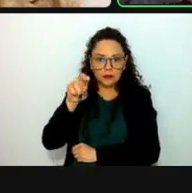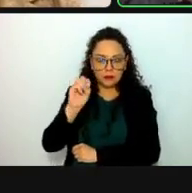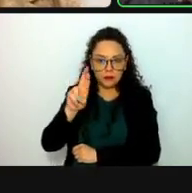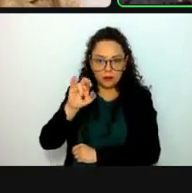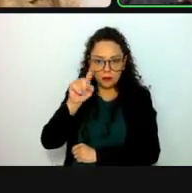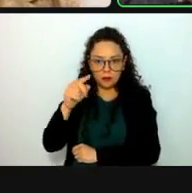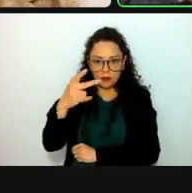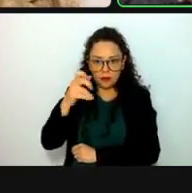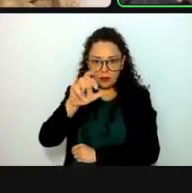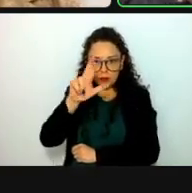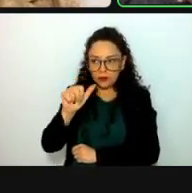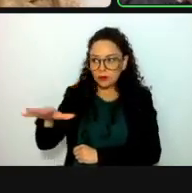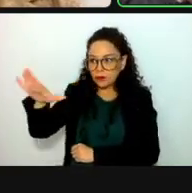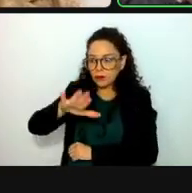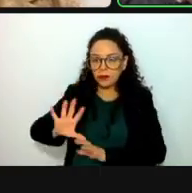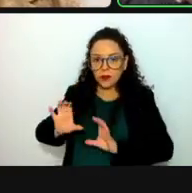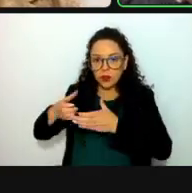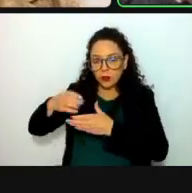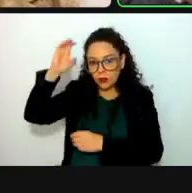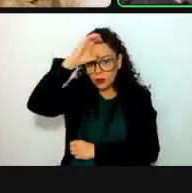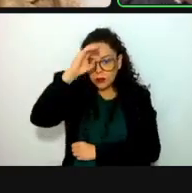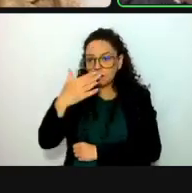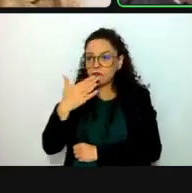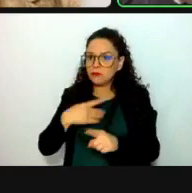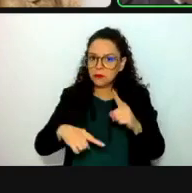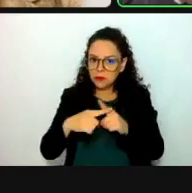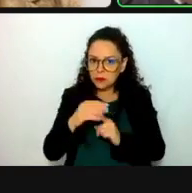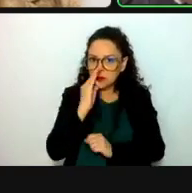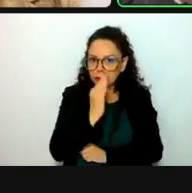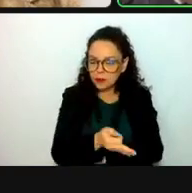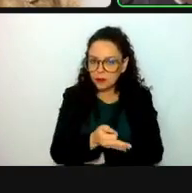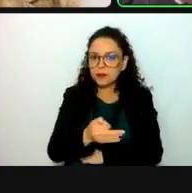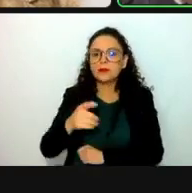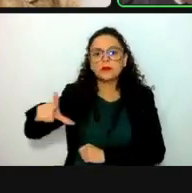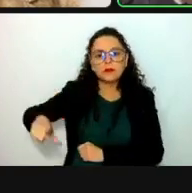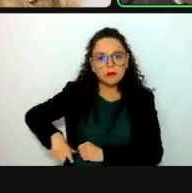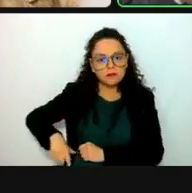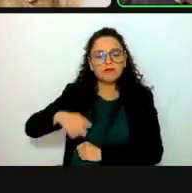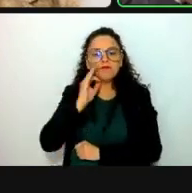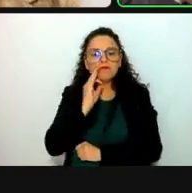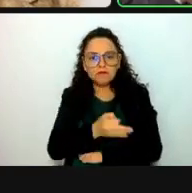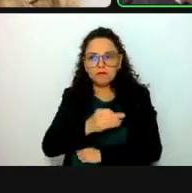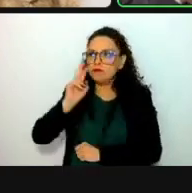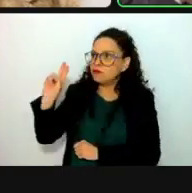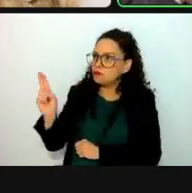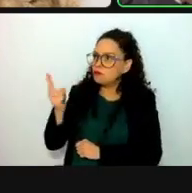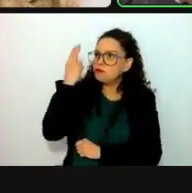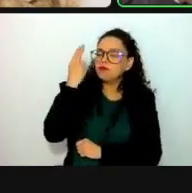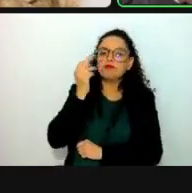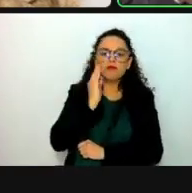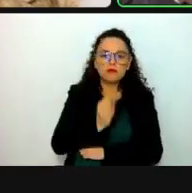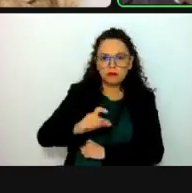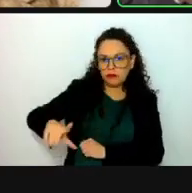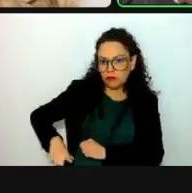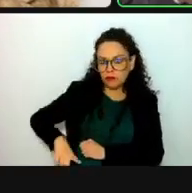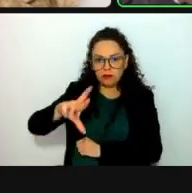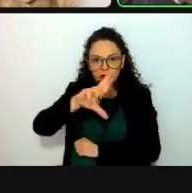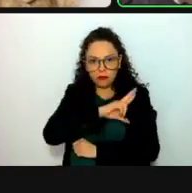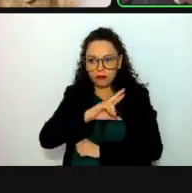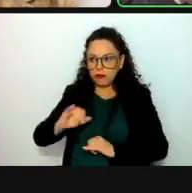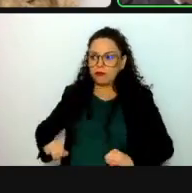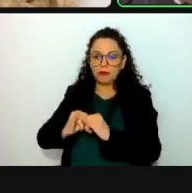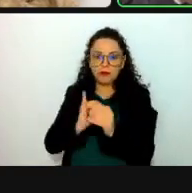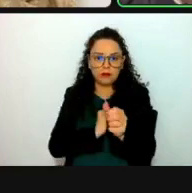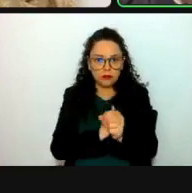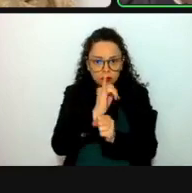en las instituciones de gobierno, en las instituciones educativas públicas y privadas, así como institutos de investigación y organizaciones